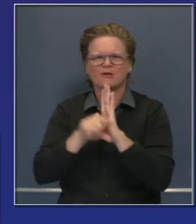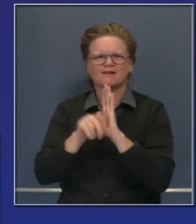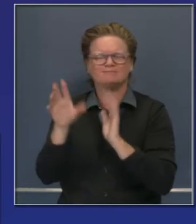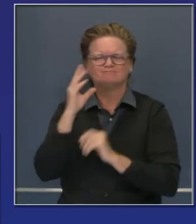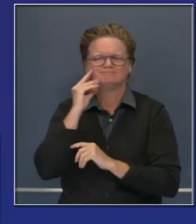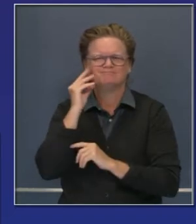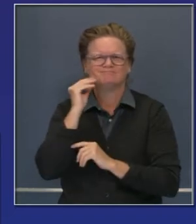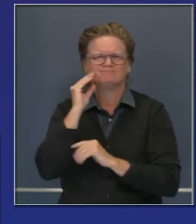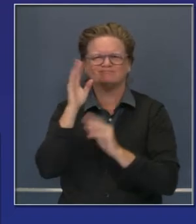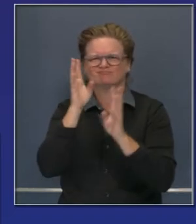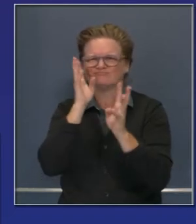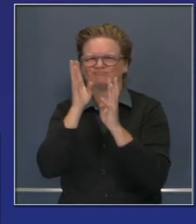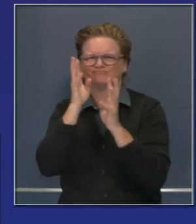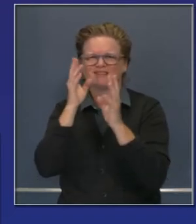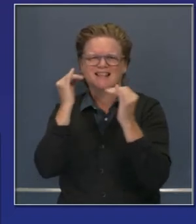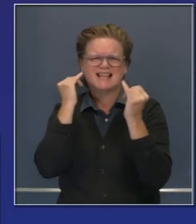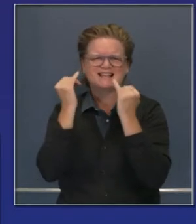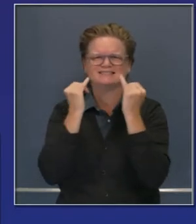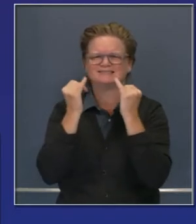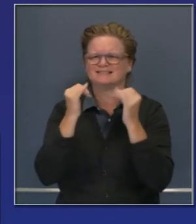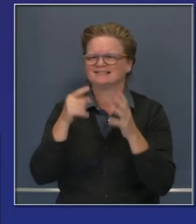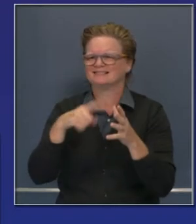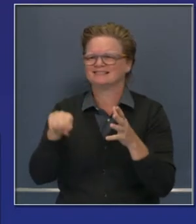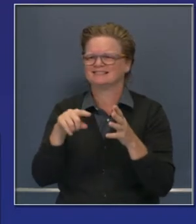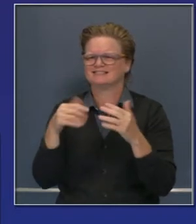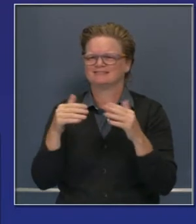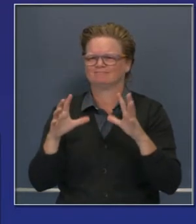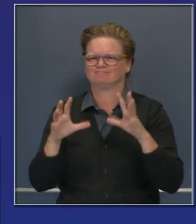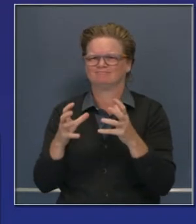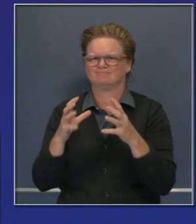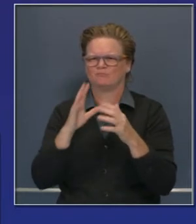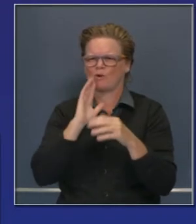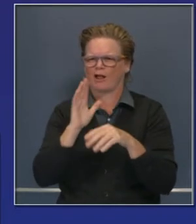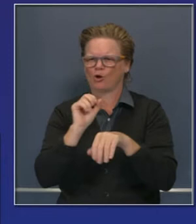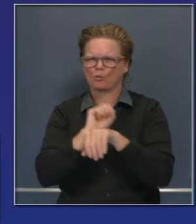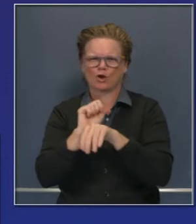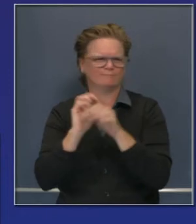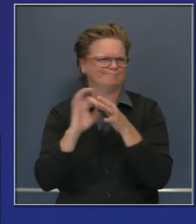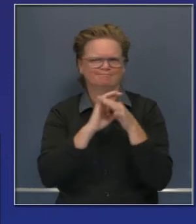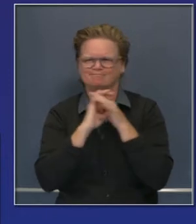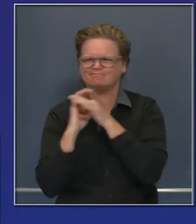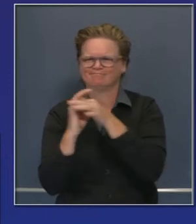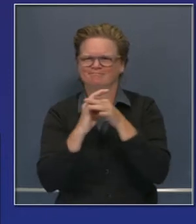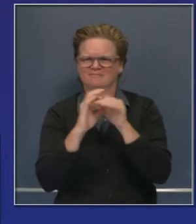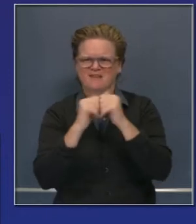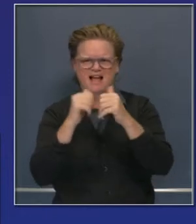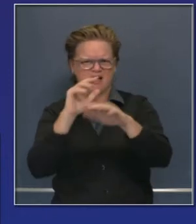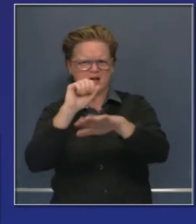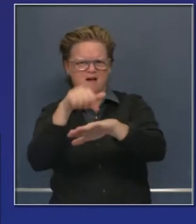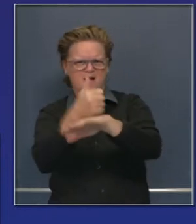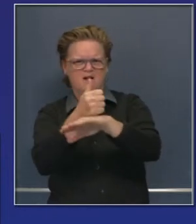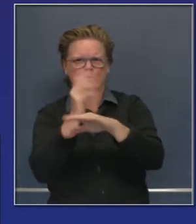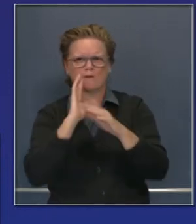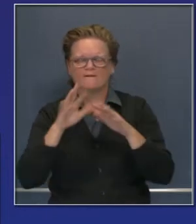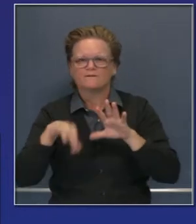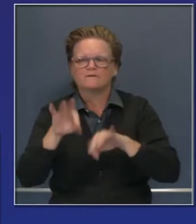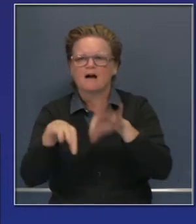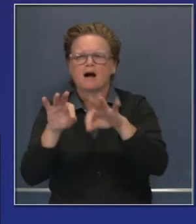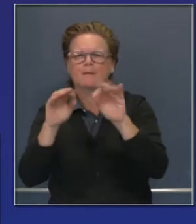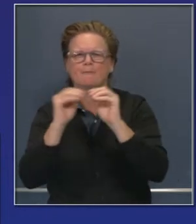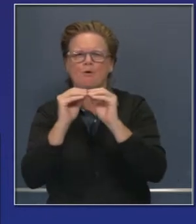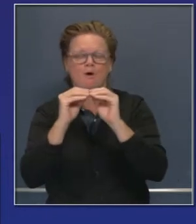métodos de mejorar negocios, nuevas estrategias. Y en nuestra fuerza operativa han emitido